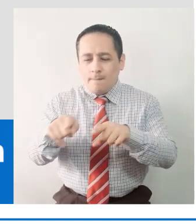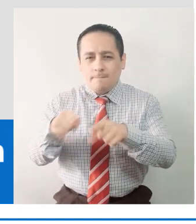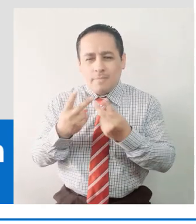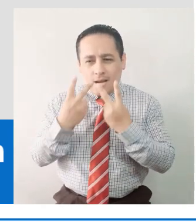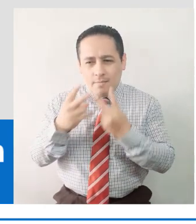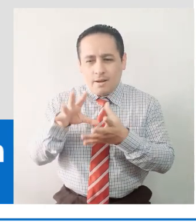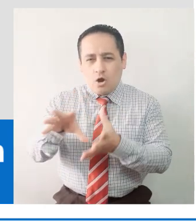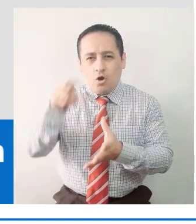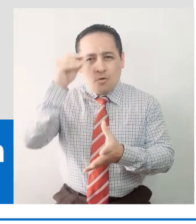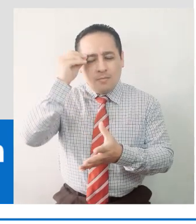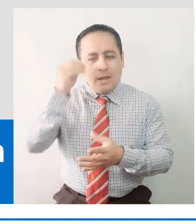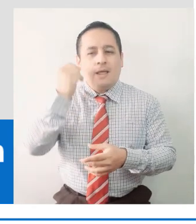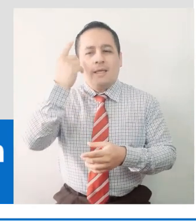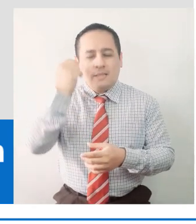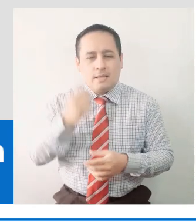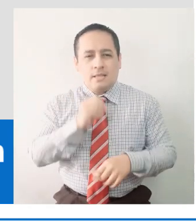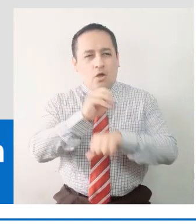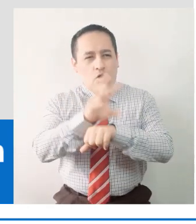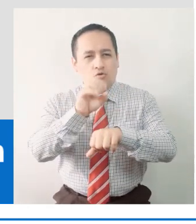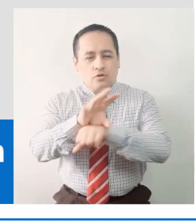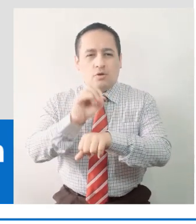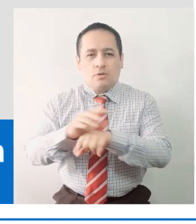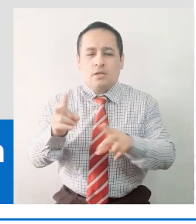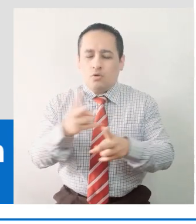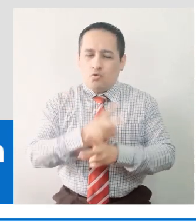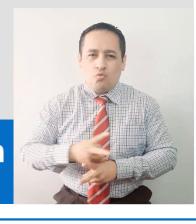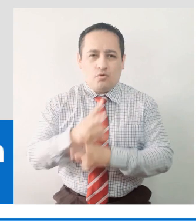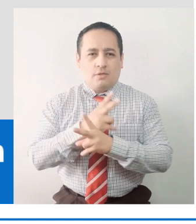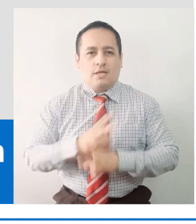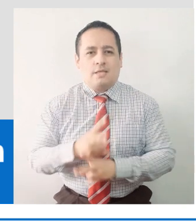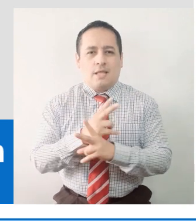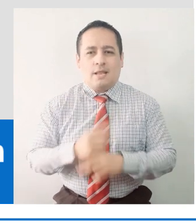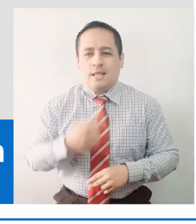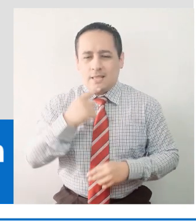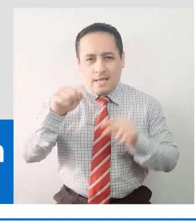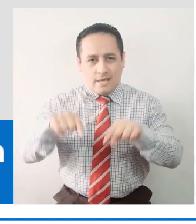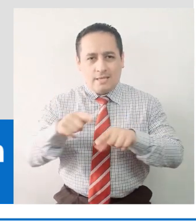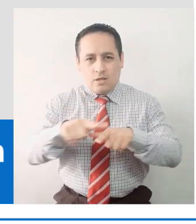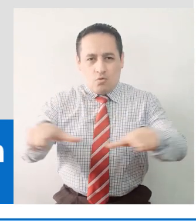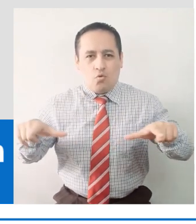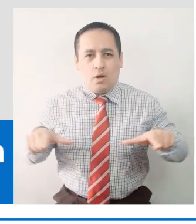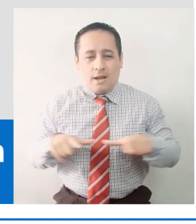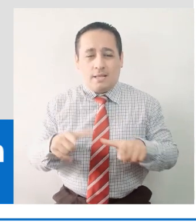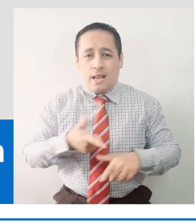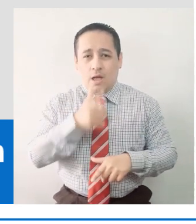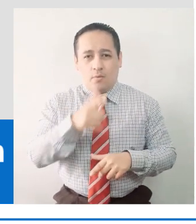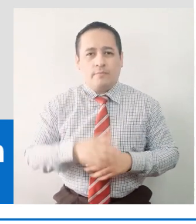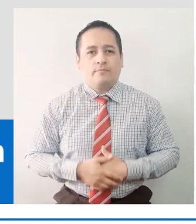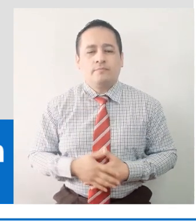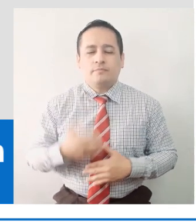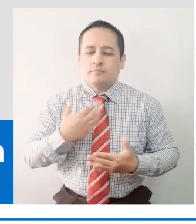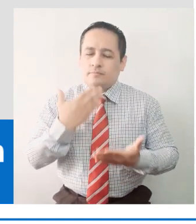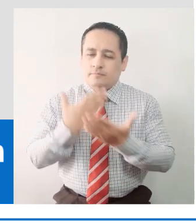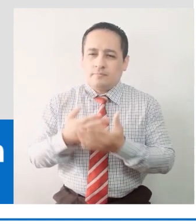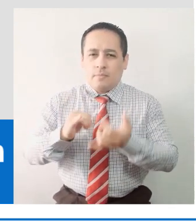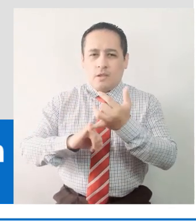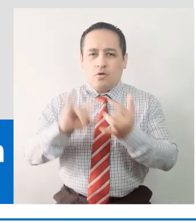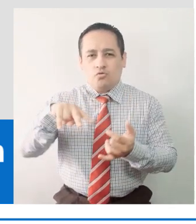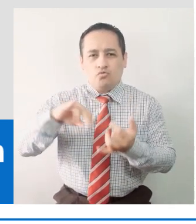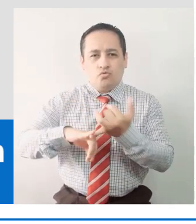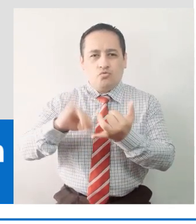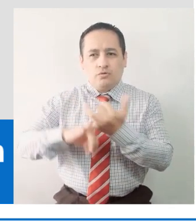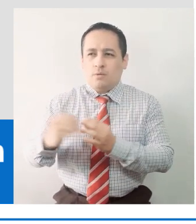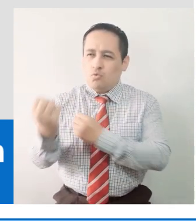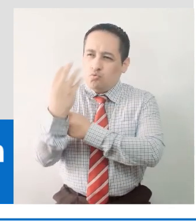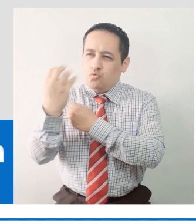para transmitir el mensaje Cuidado de Estas. Agradecer a las ZUNAS por la